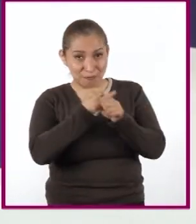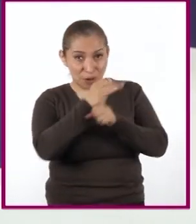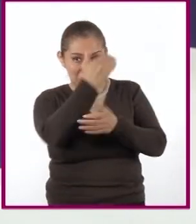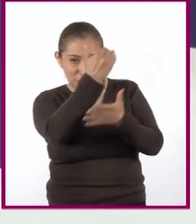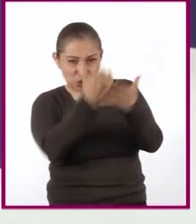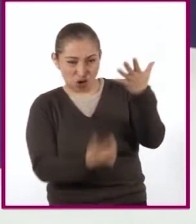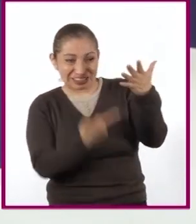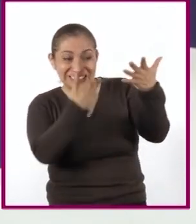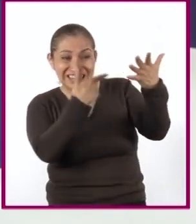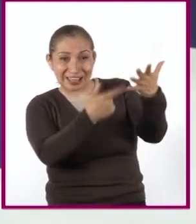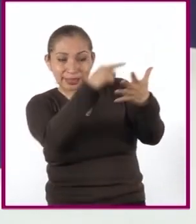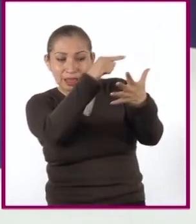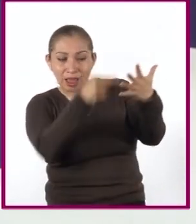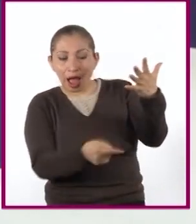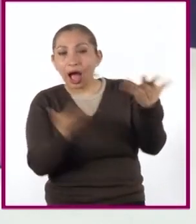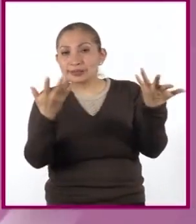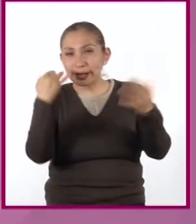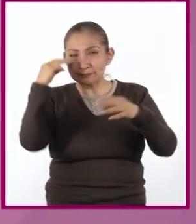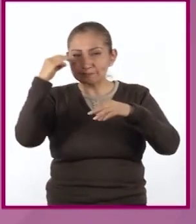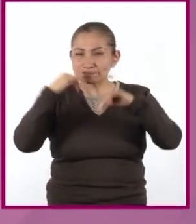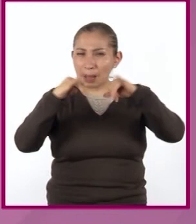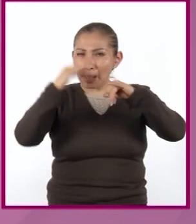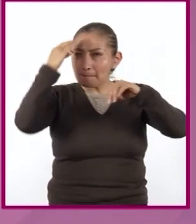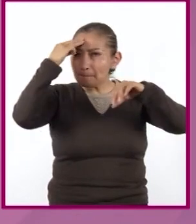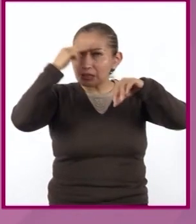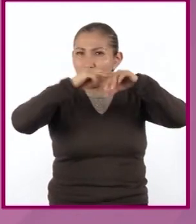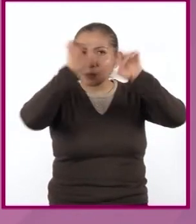información, pueden ya crear su mapa mental.